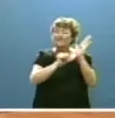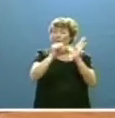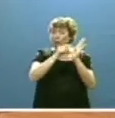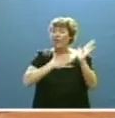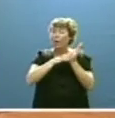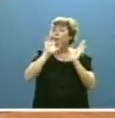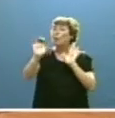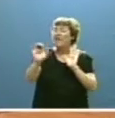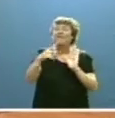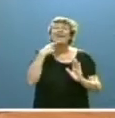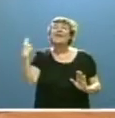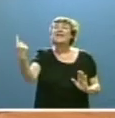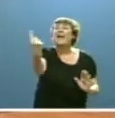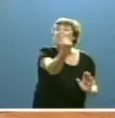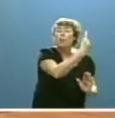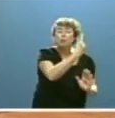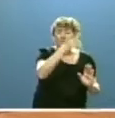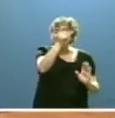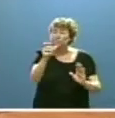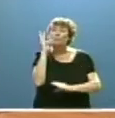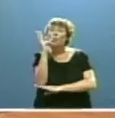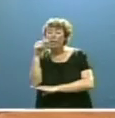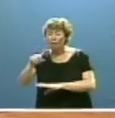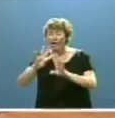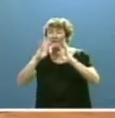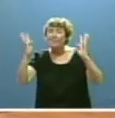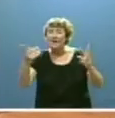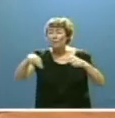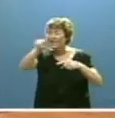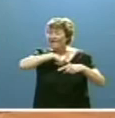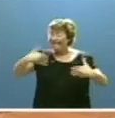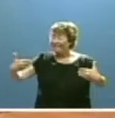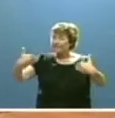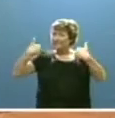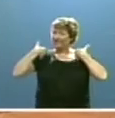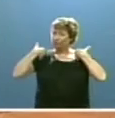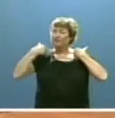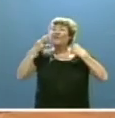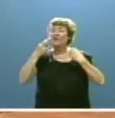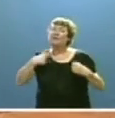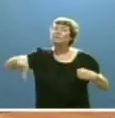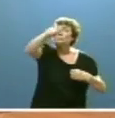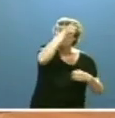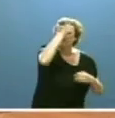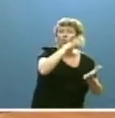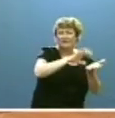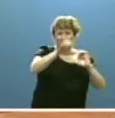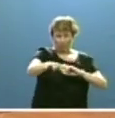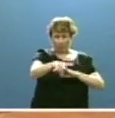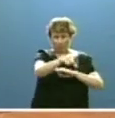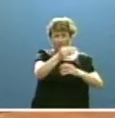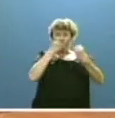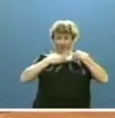autonomía, cada uno de los procuradores de esta Cámara representamos a la totalidad del pueblo de Castilla y León.